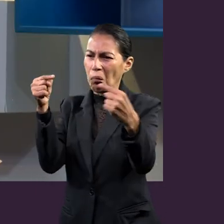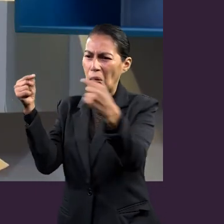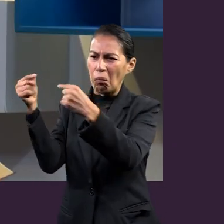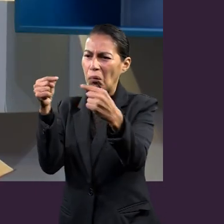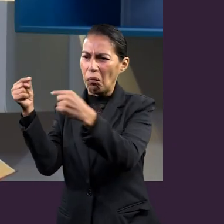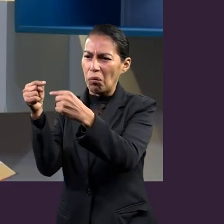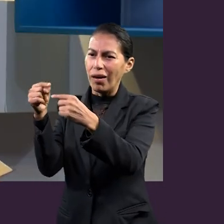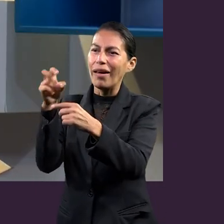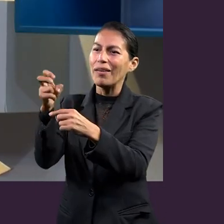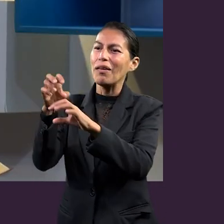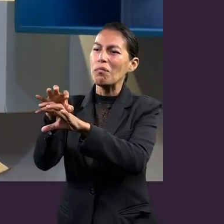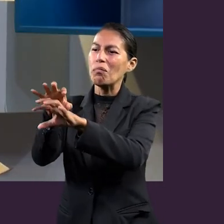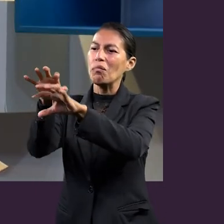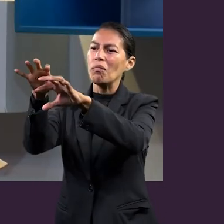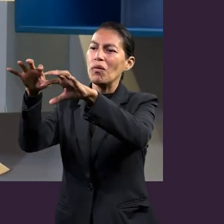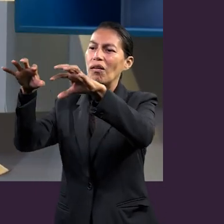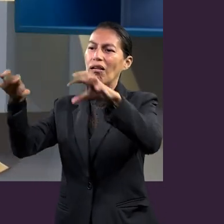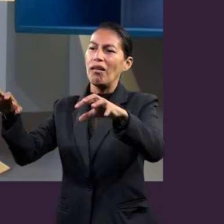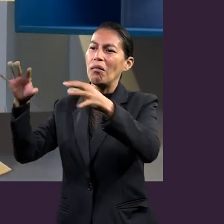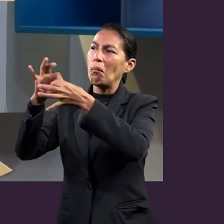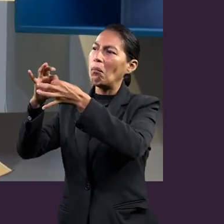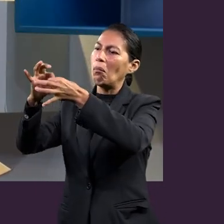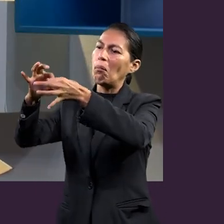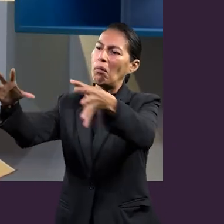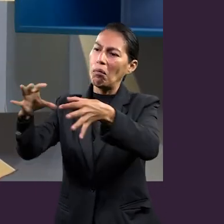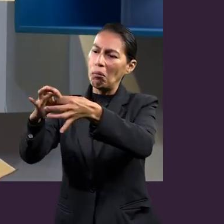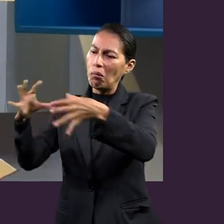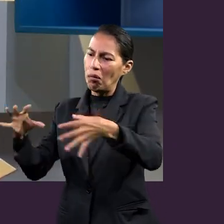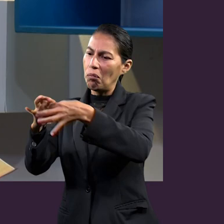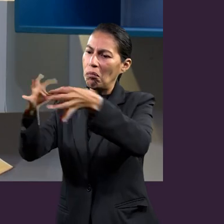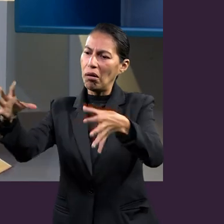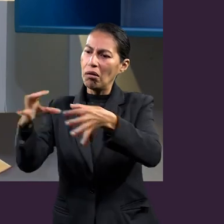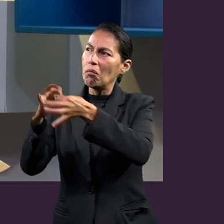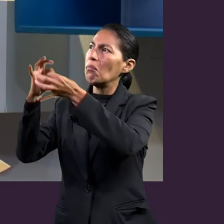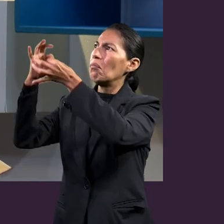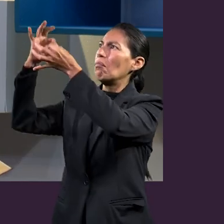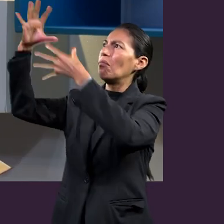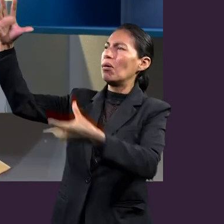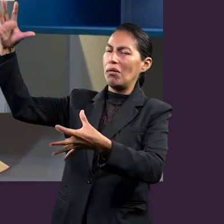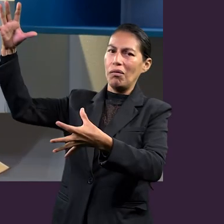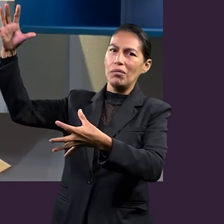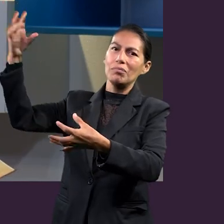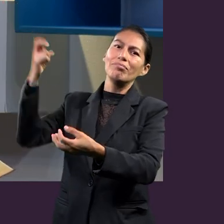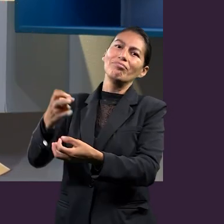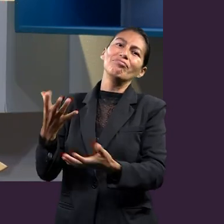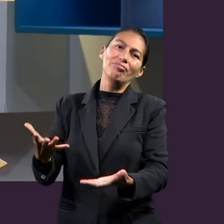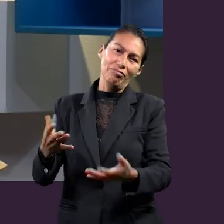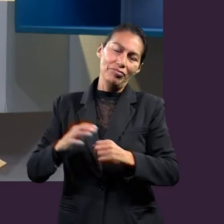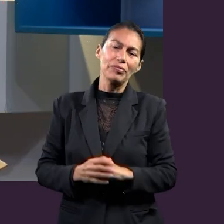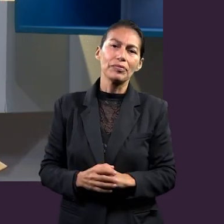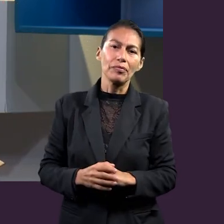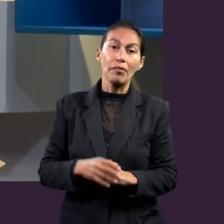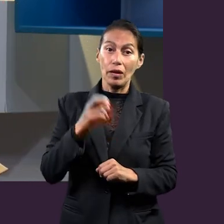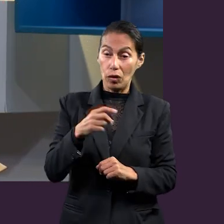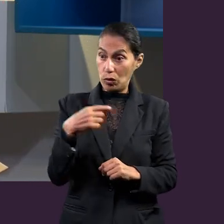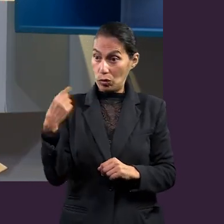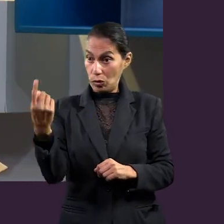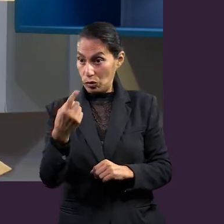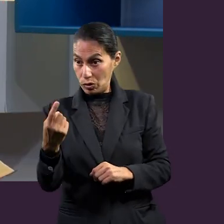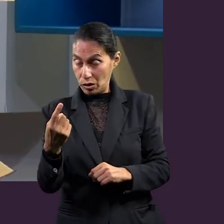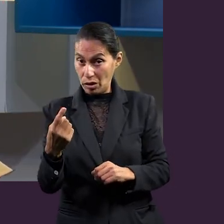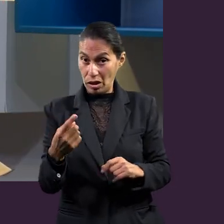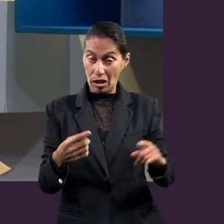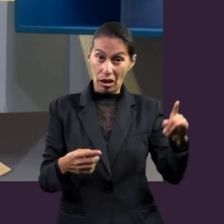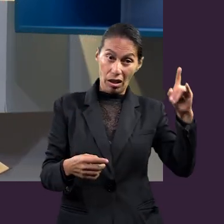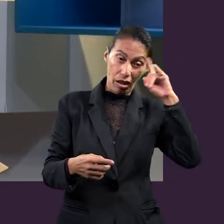batalla es conmigo. Ok. Conexiones. ¿Qué piensan de esto? Si no estamos en armonía, estamos perdiendo el tiempo. Y dice, tenemos